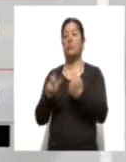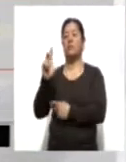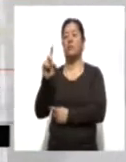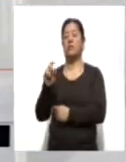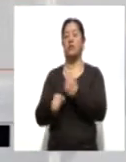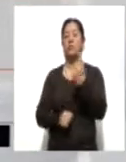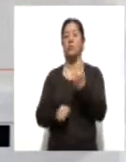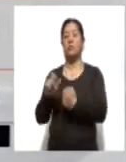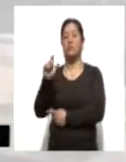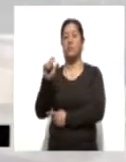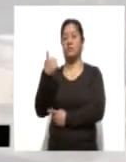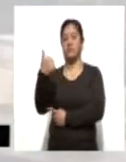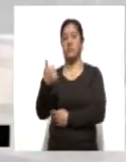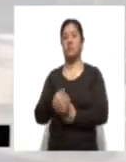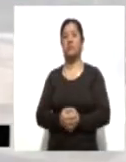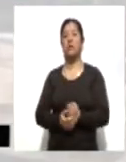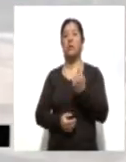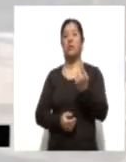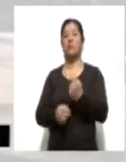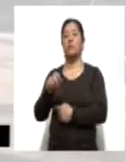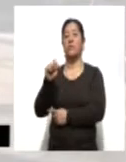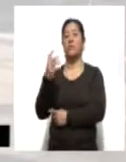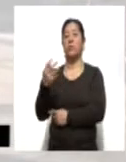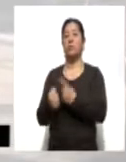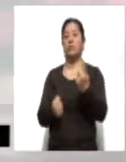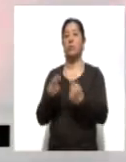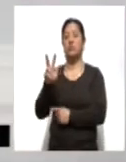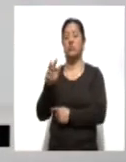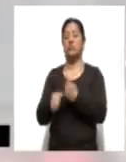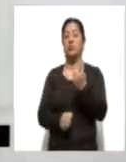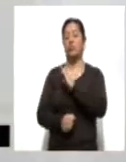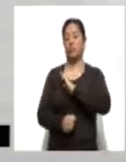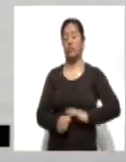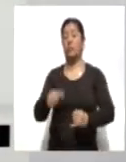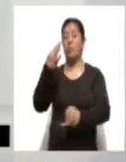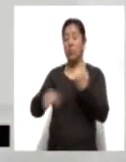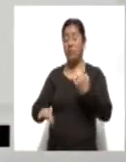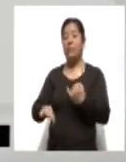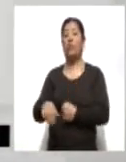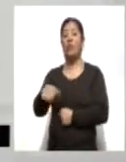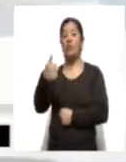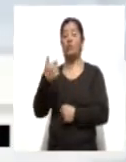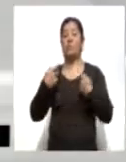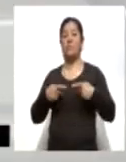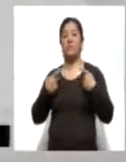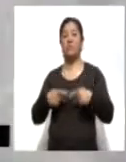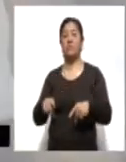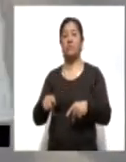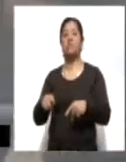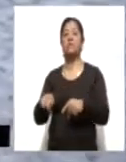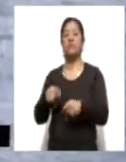Quiletla 30, Tecopilco 26, Lázaro Cárdenas 24, Benito Juárez 18 y Emiliano Zapata 11.